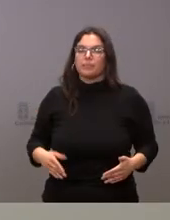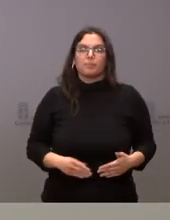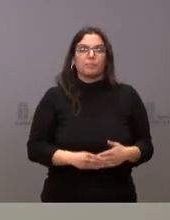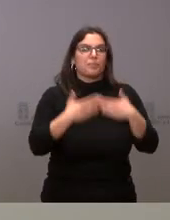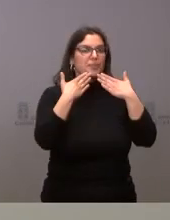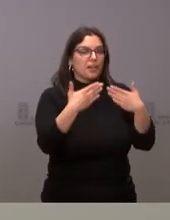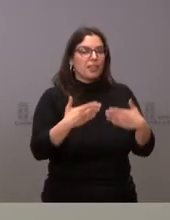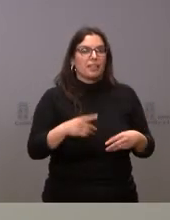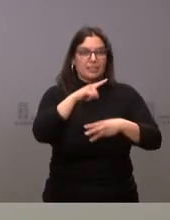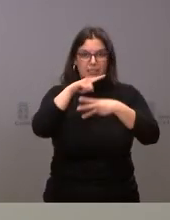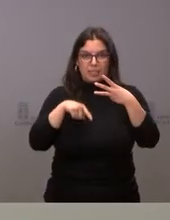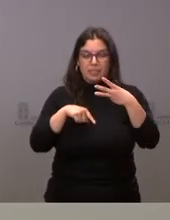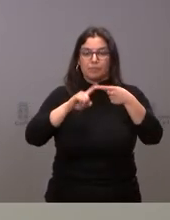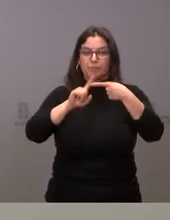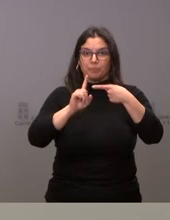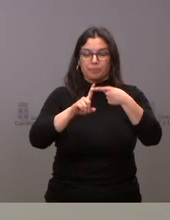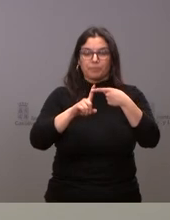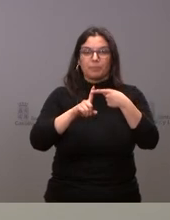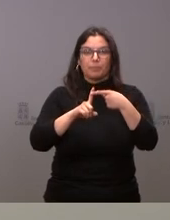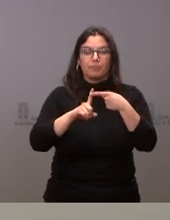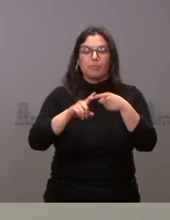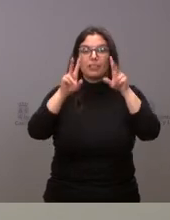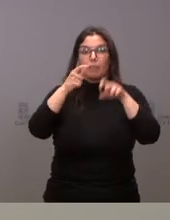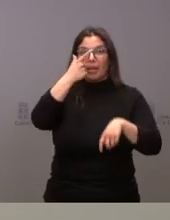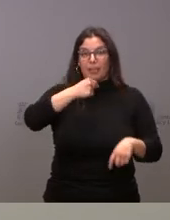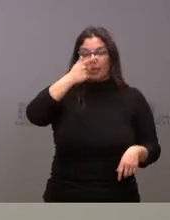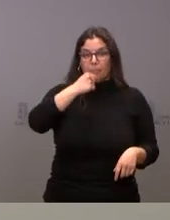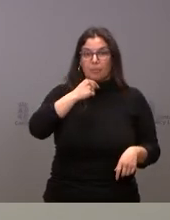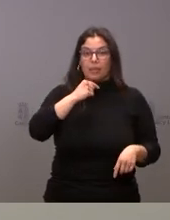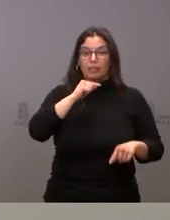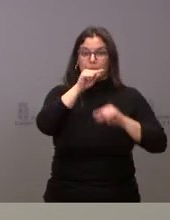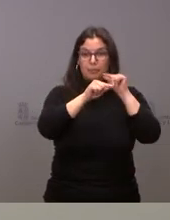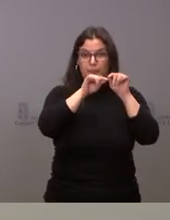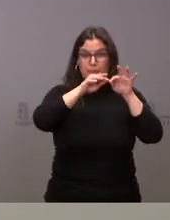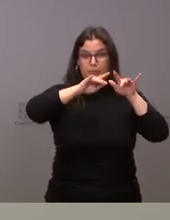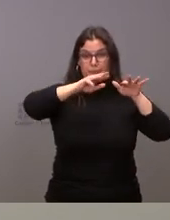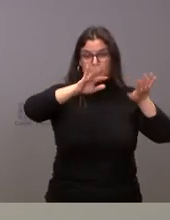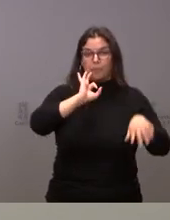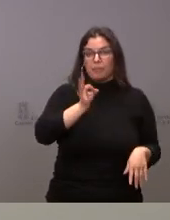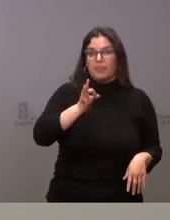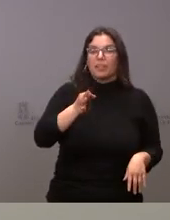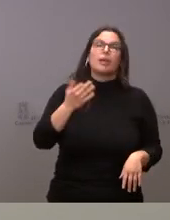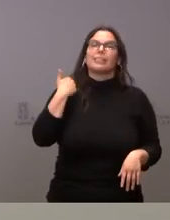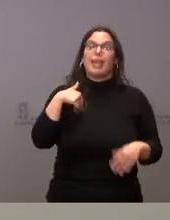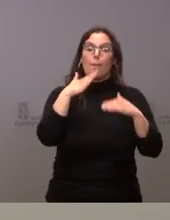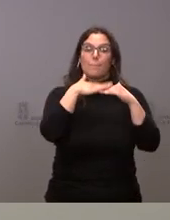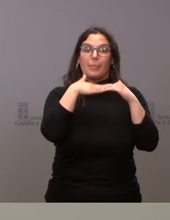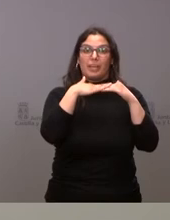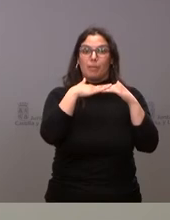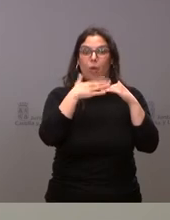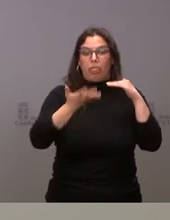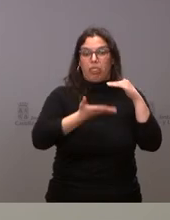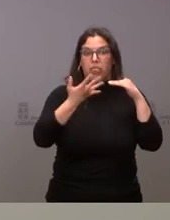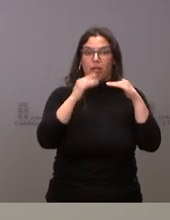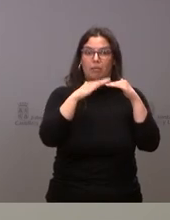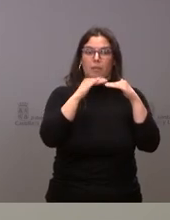gracias pregunta tres cosas en primer lugar la epidemia de la gripe es verdad que ya hemos superado ese nivel que